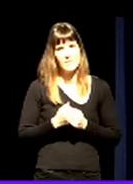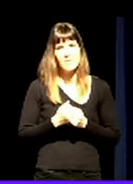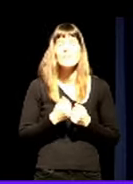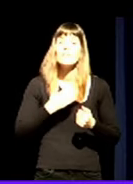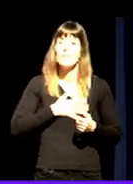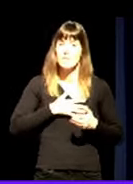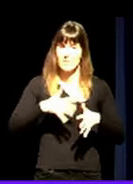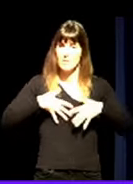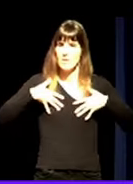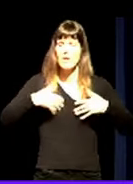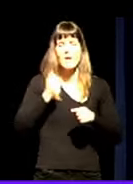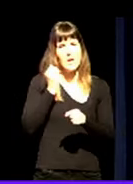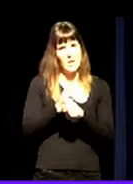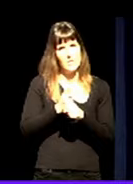erronkan,